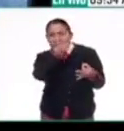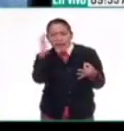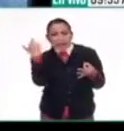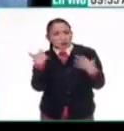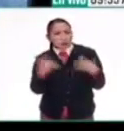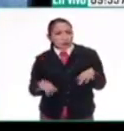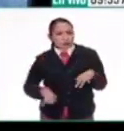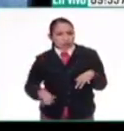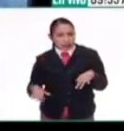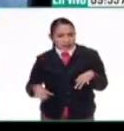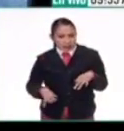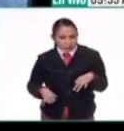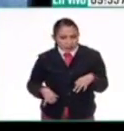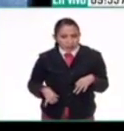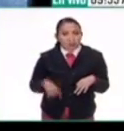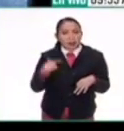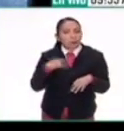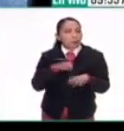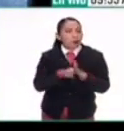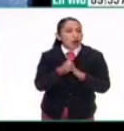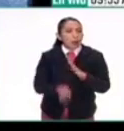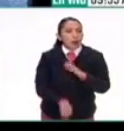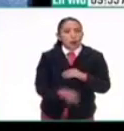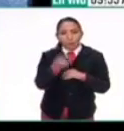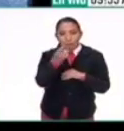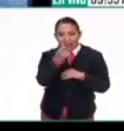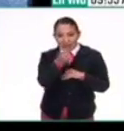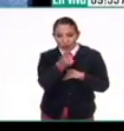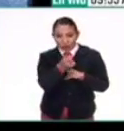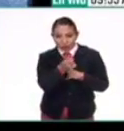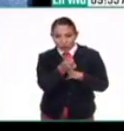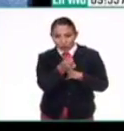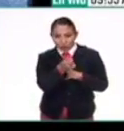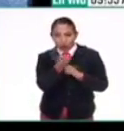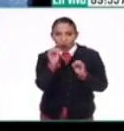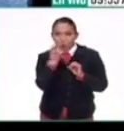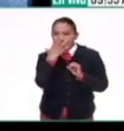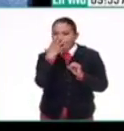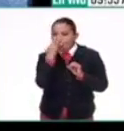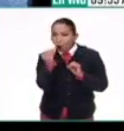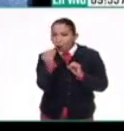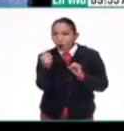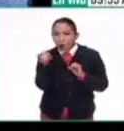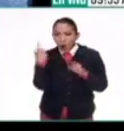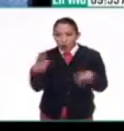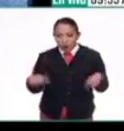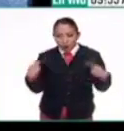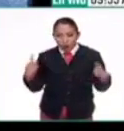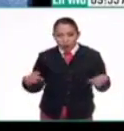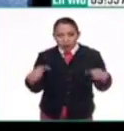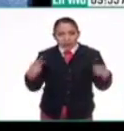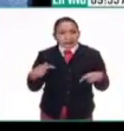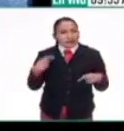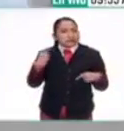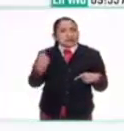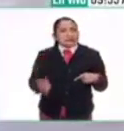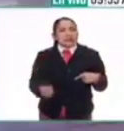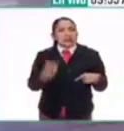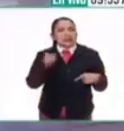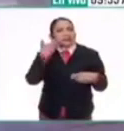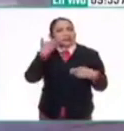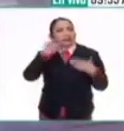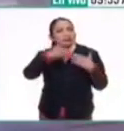interesantísimas, entre ellas un perrito o un lobito con ruedas, que es del